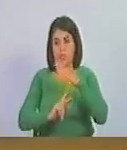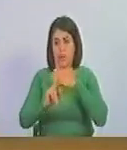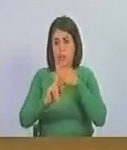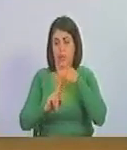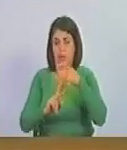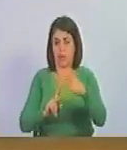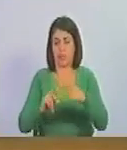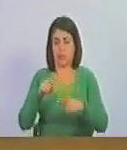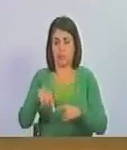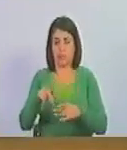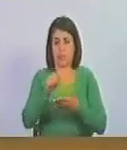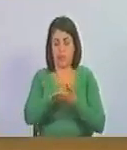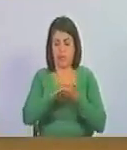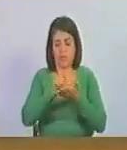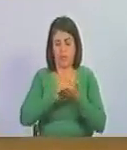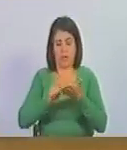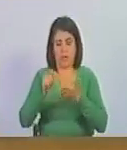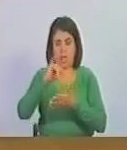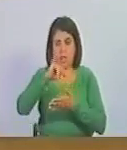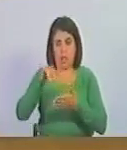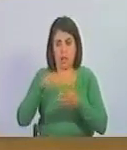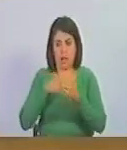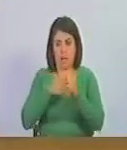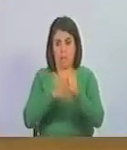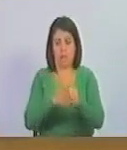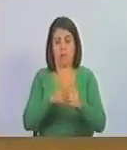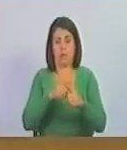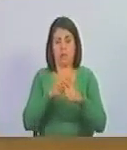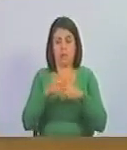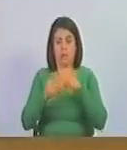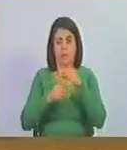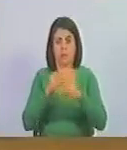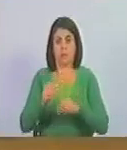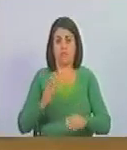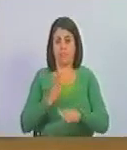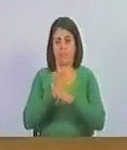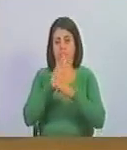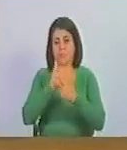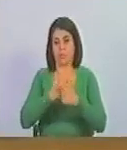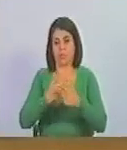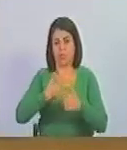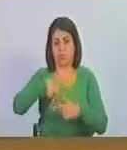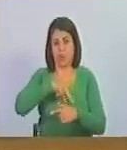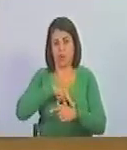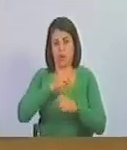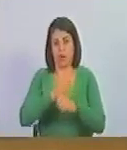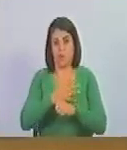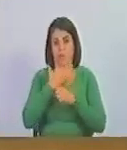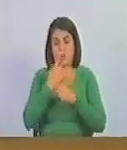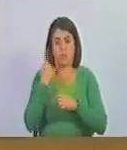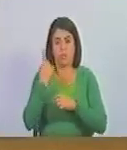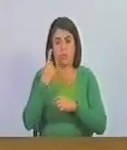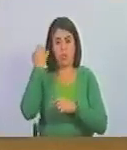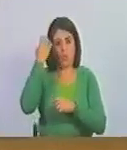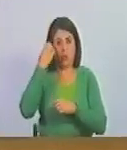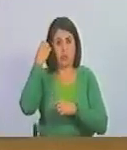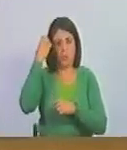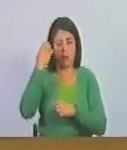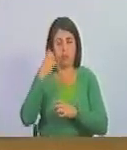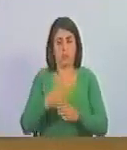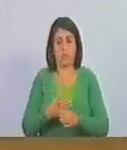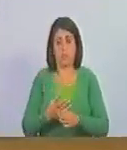en la carta de Jamaica, cuán frustradas han quedado nuestras esperanzas, no sólo los europeos,